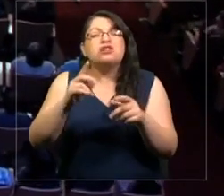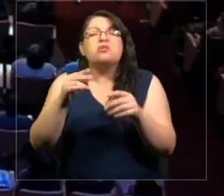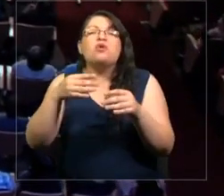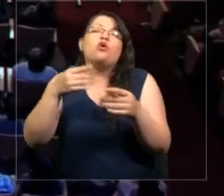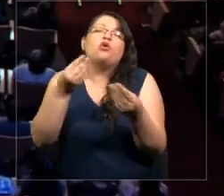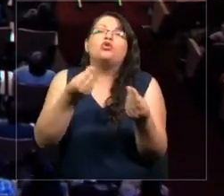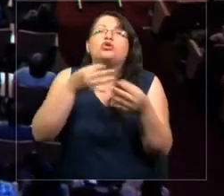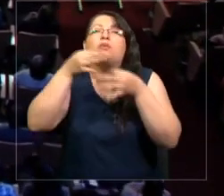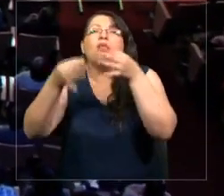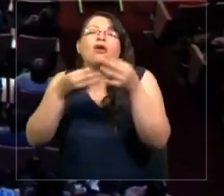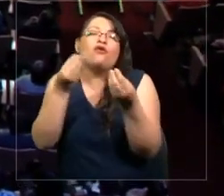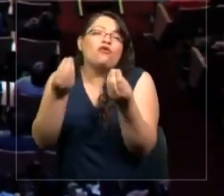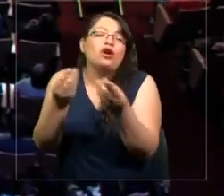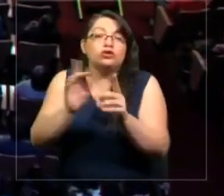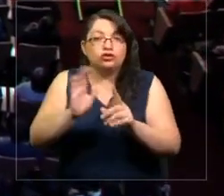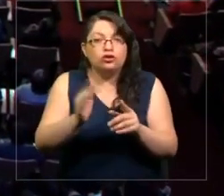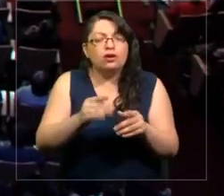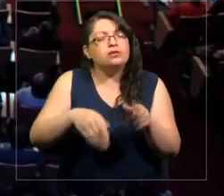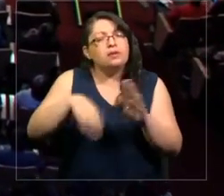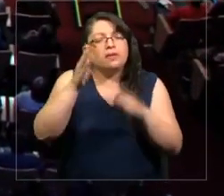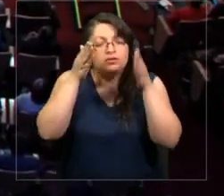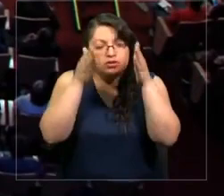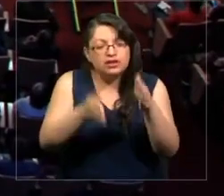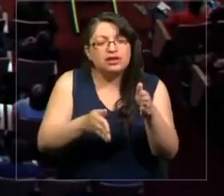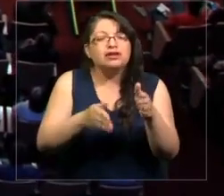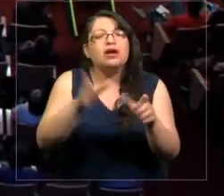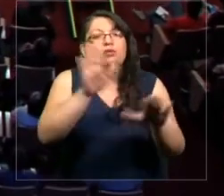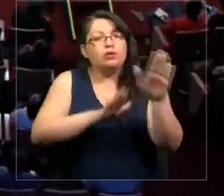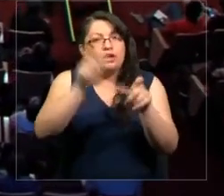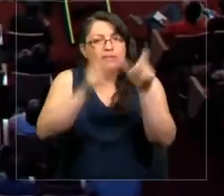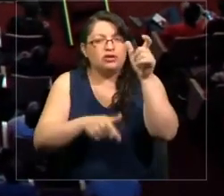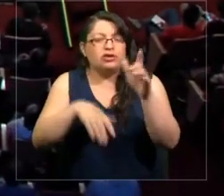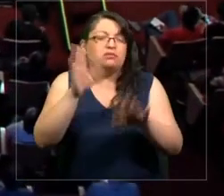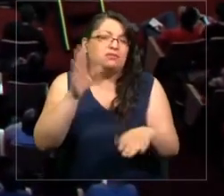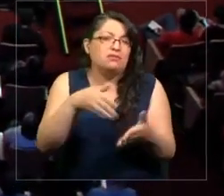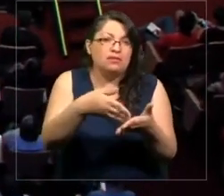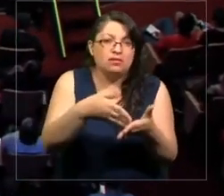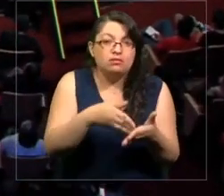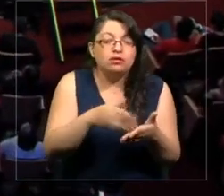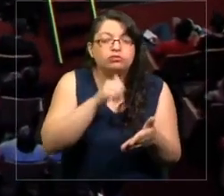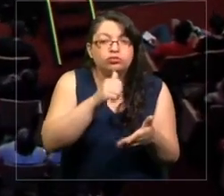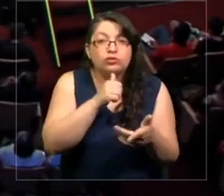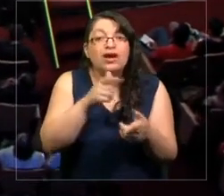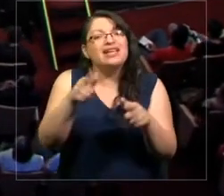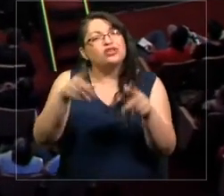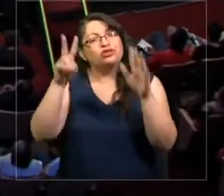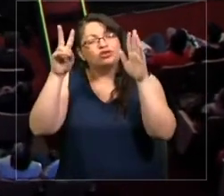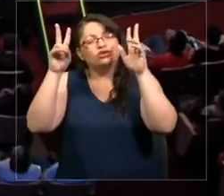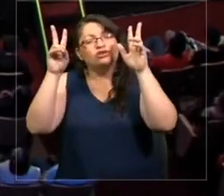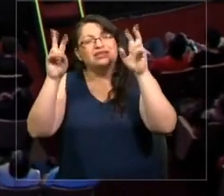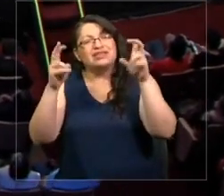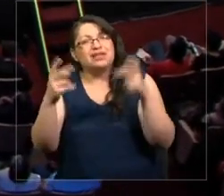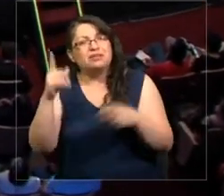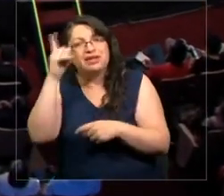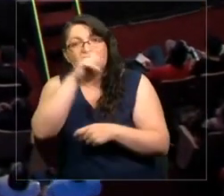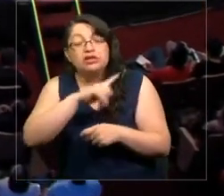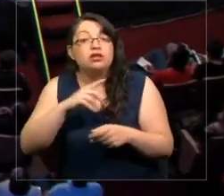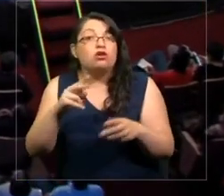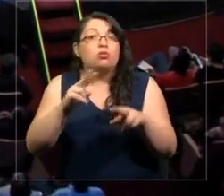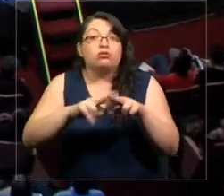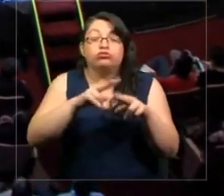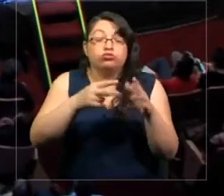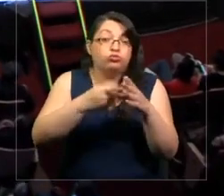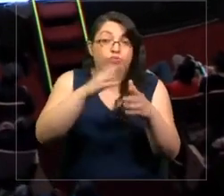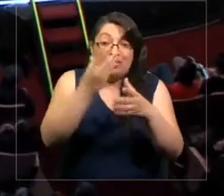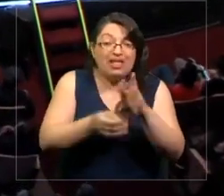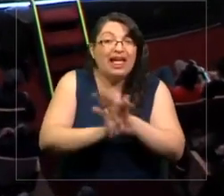ciudadanos, especialmente a los más vulnerables. Y por último, estos son temas complejos. Estos son temas que no se resuelven de la noche a la mañana